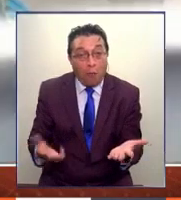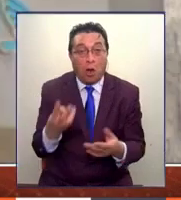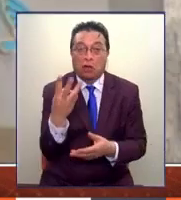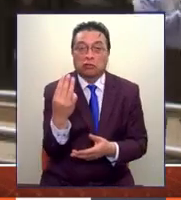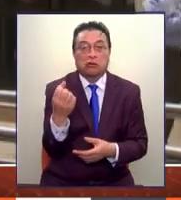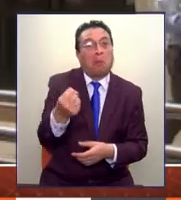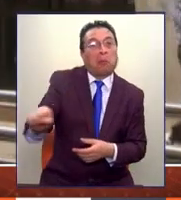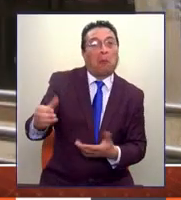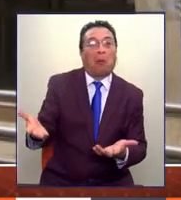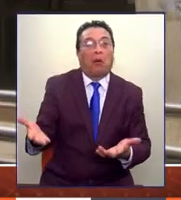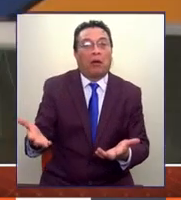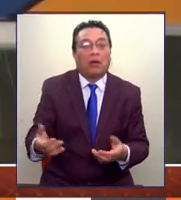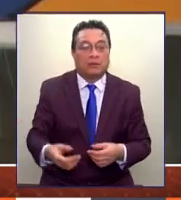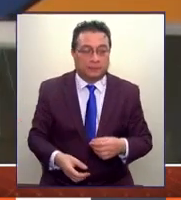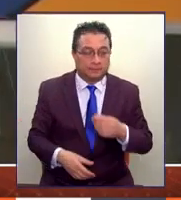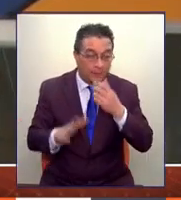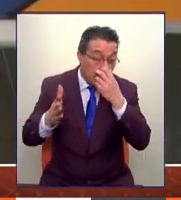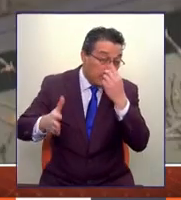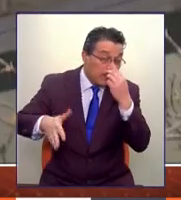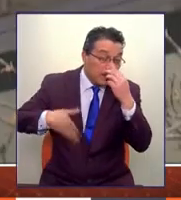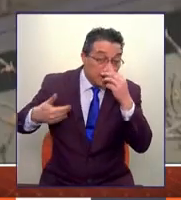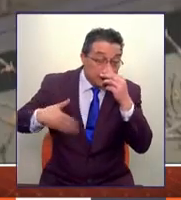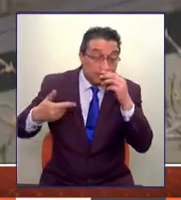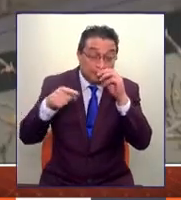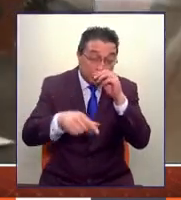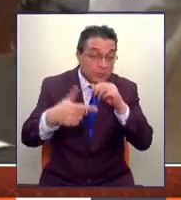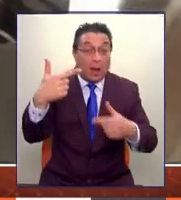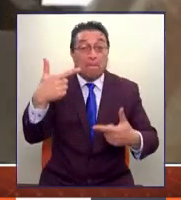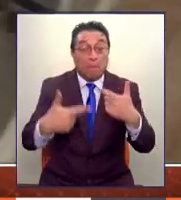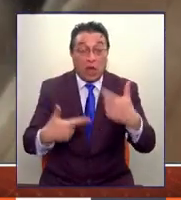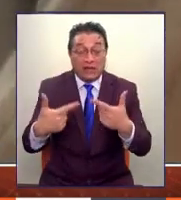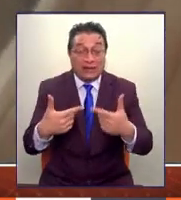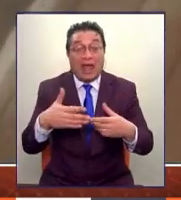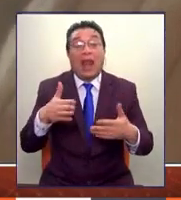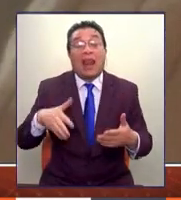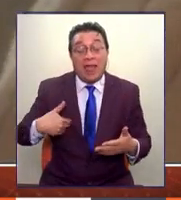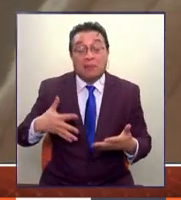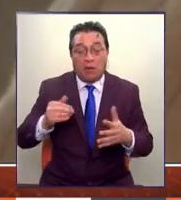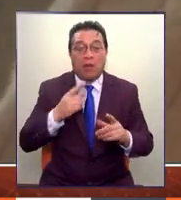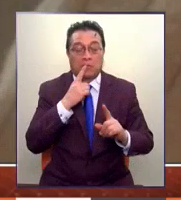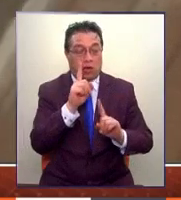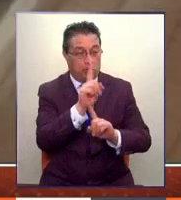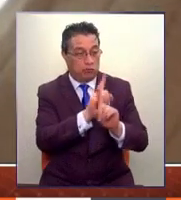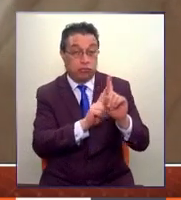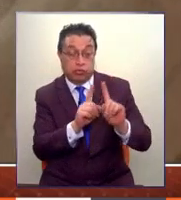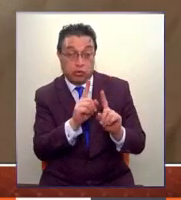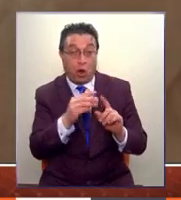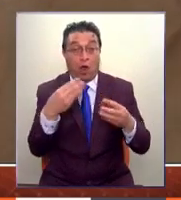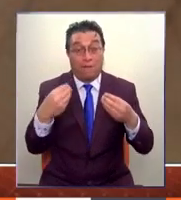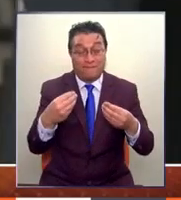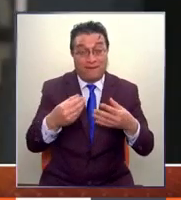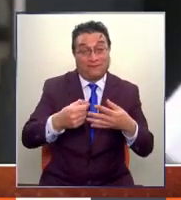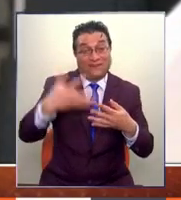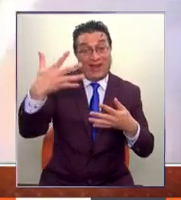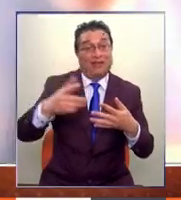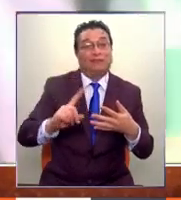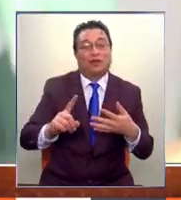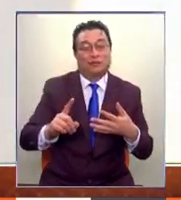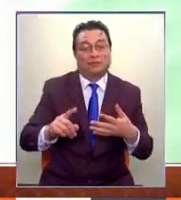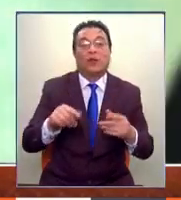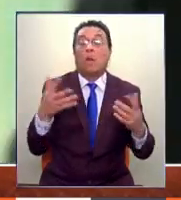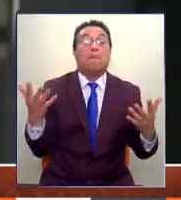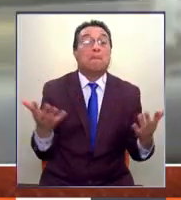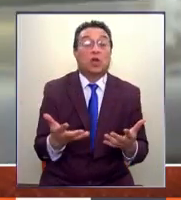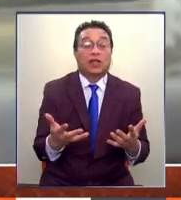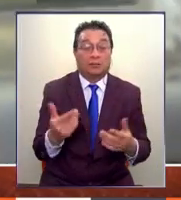Mire, lamentablemente en política no siempre los mejores argumentos son los que priman. Acá este debate lo ilustra muy bien, porque la